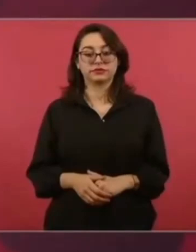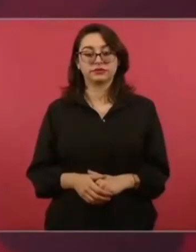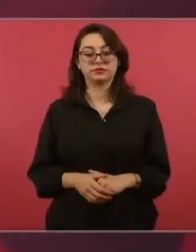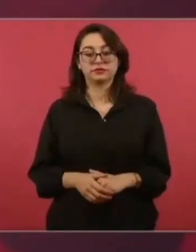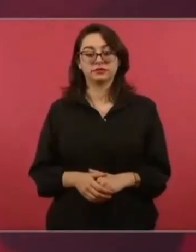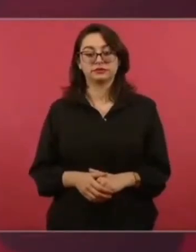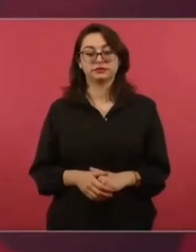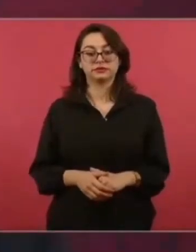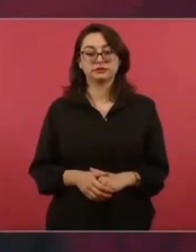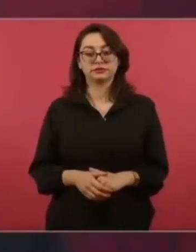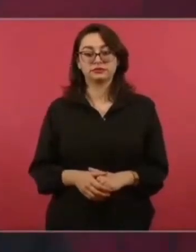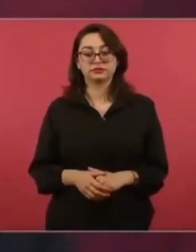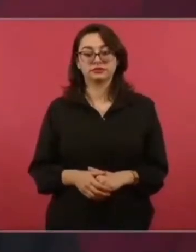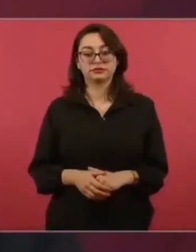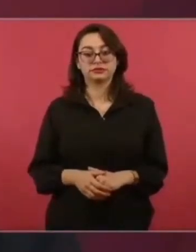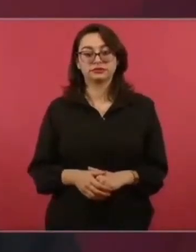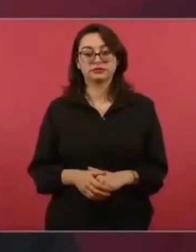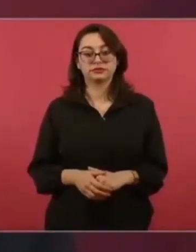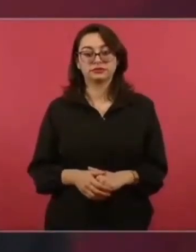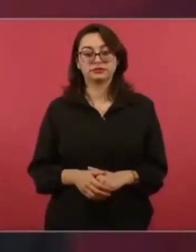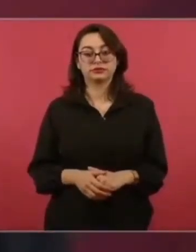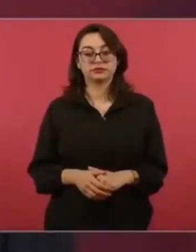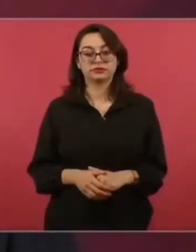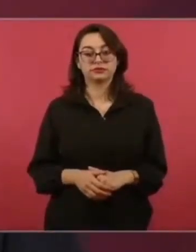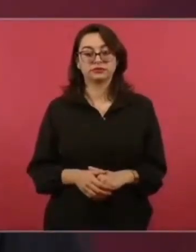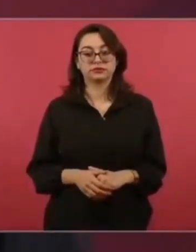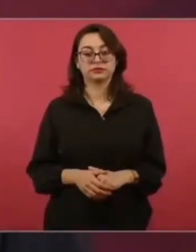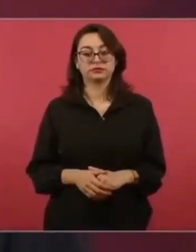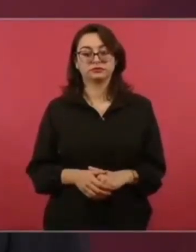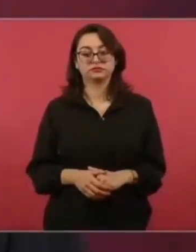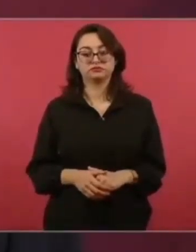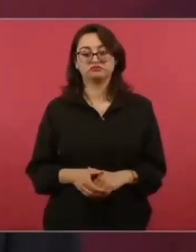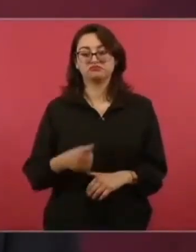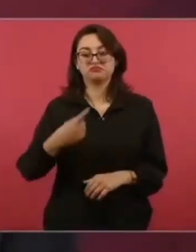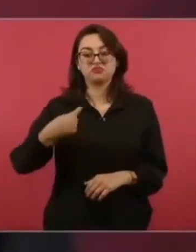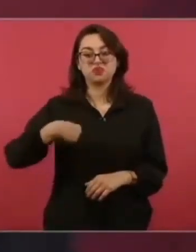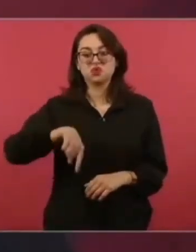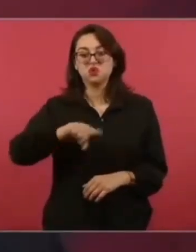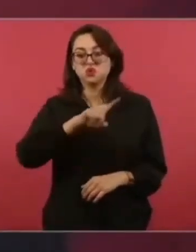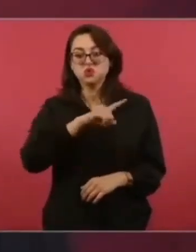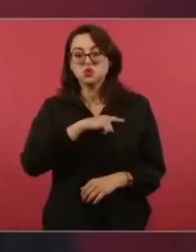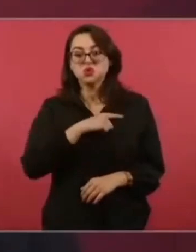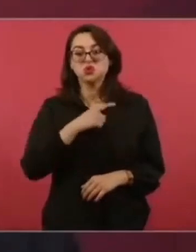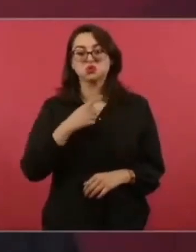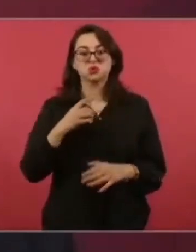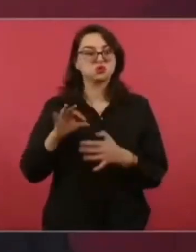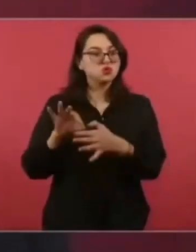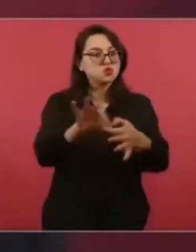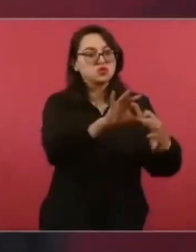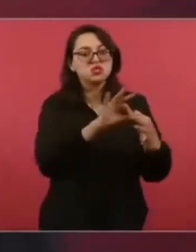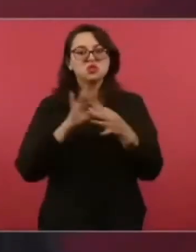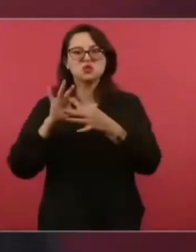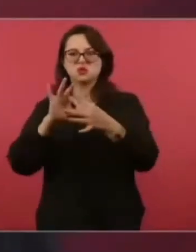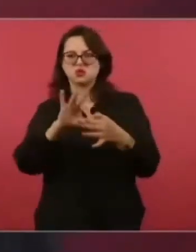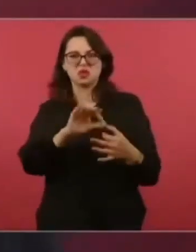No tenemos por qué tener ninguna contemplación. Tenemos que unirnos todos.